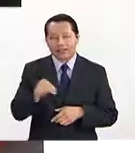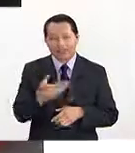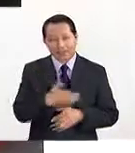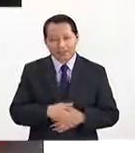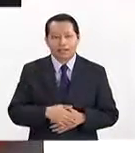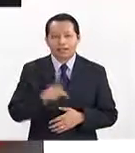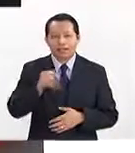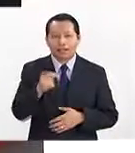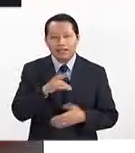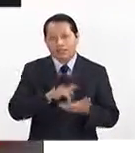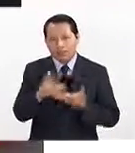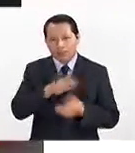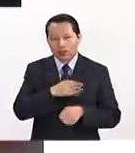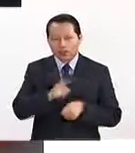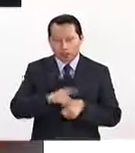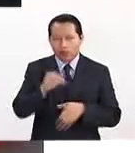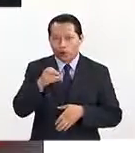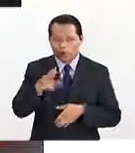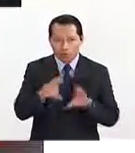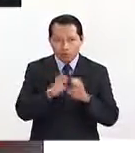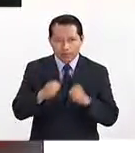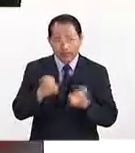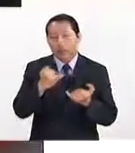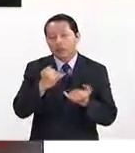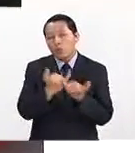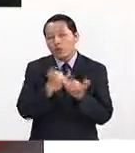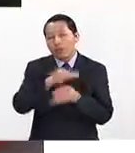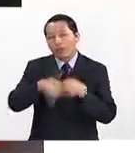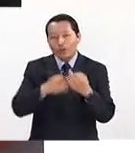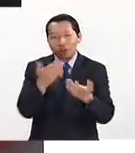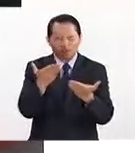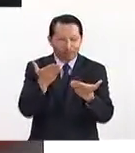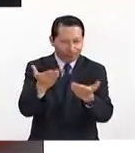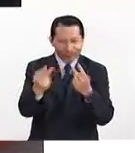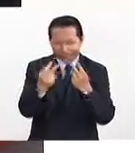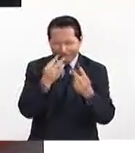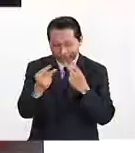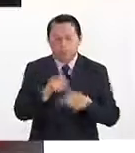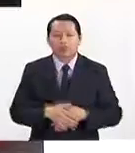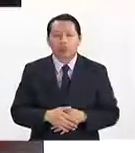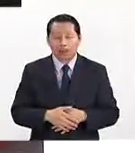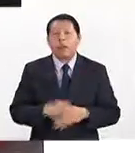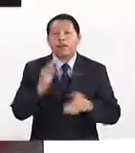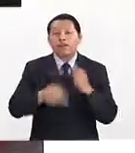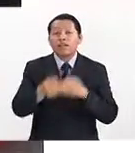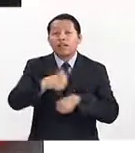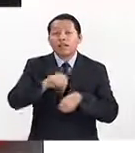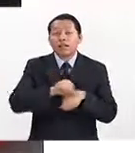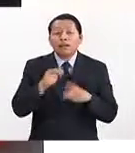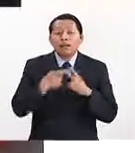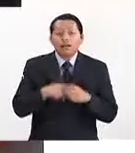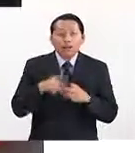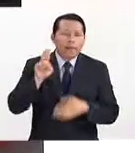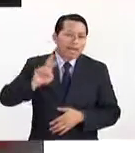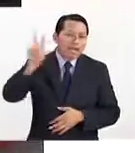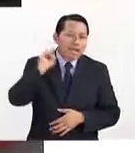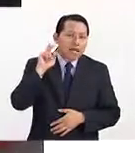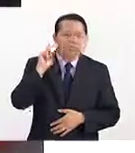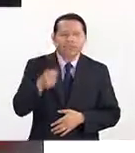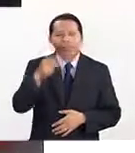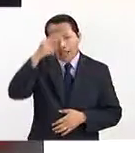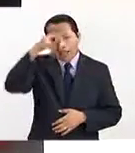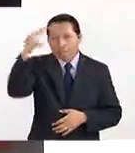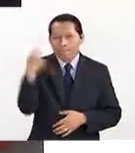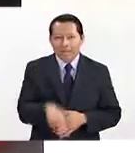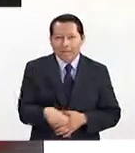Pati, muchas gracias, muy buenos días, Omar, ¿cómo estás? Y a todos en casa, platicamos de lo que sucedió el fin de semana, iniciando obviamente desde el viernes, cuando México